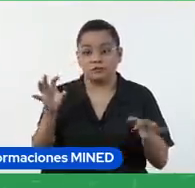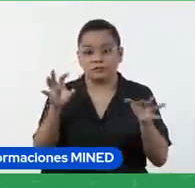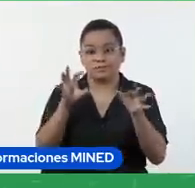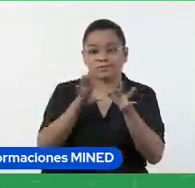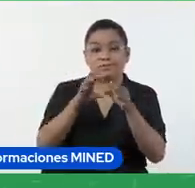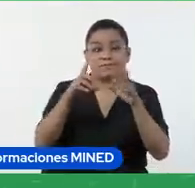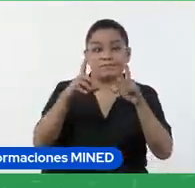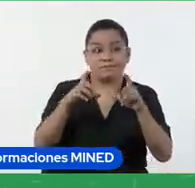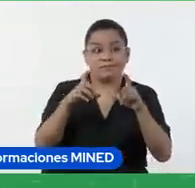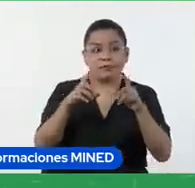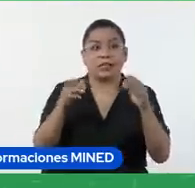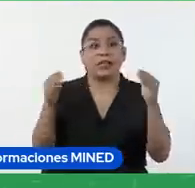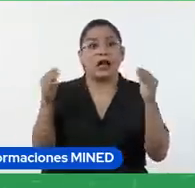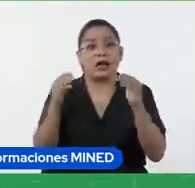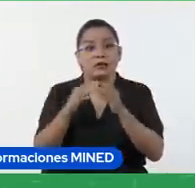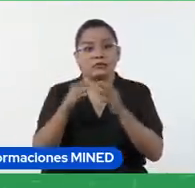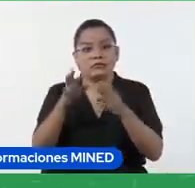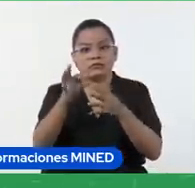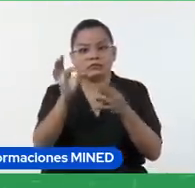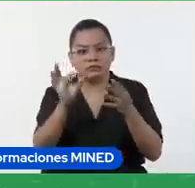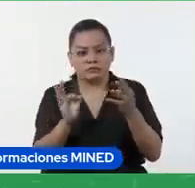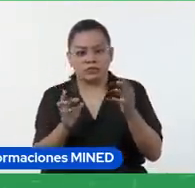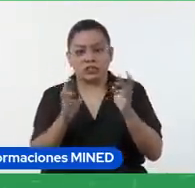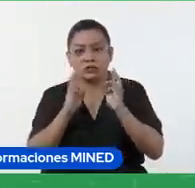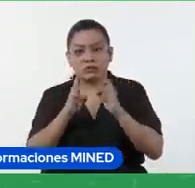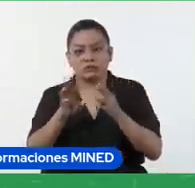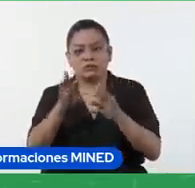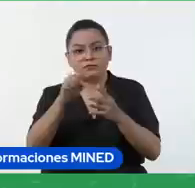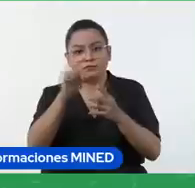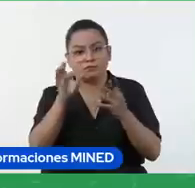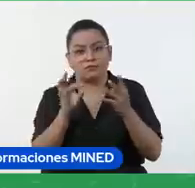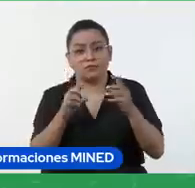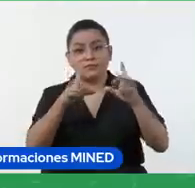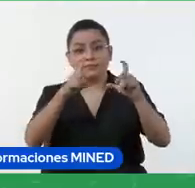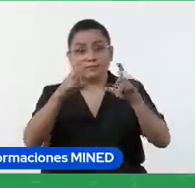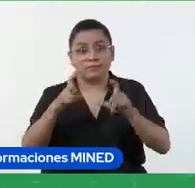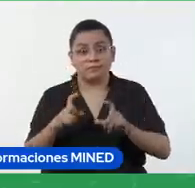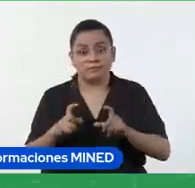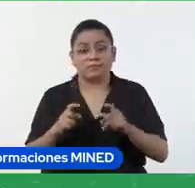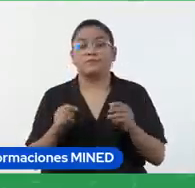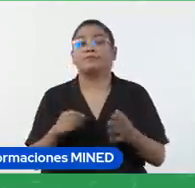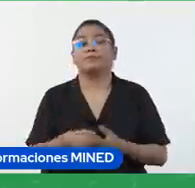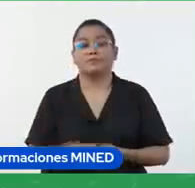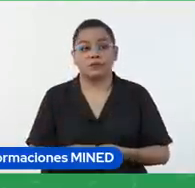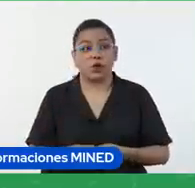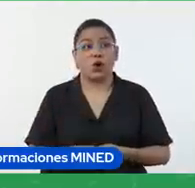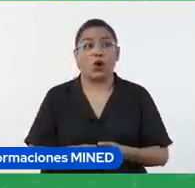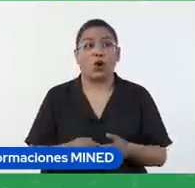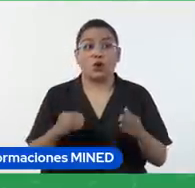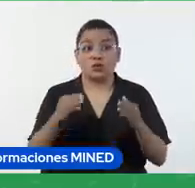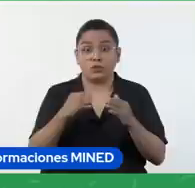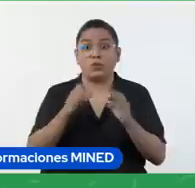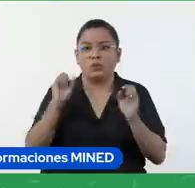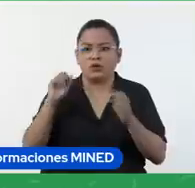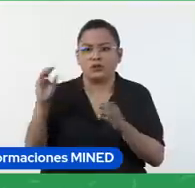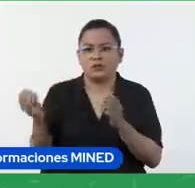imágenes como respuesta incluso podría añadir videos